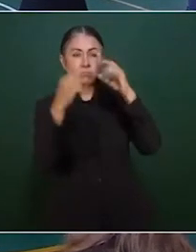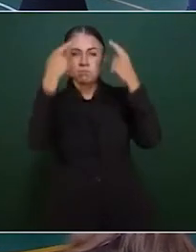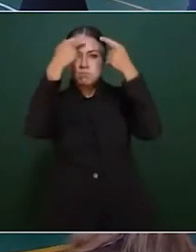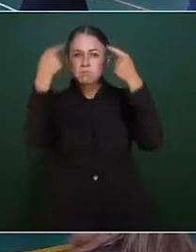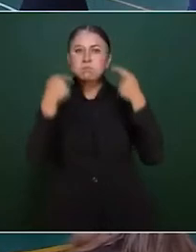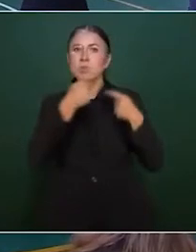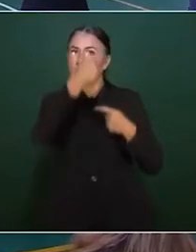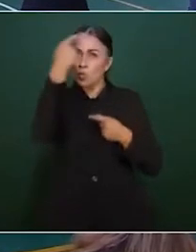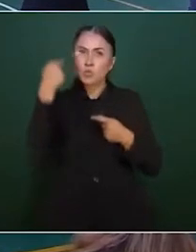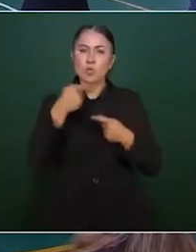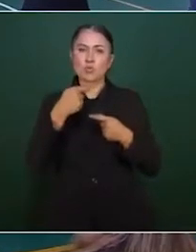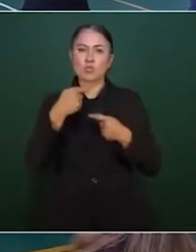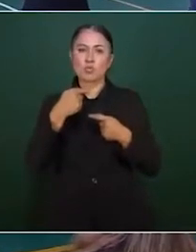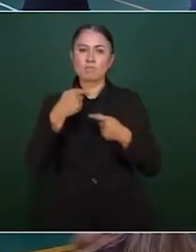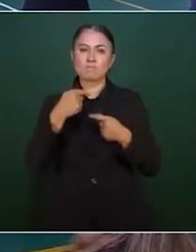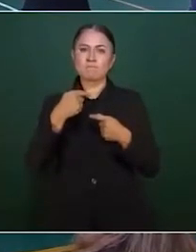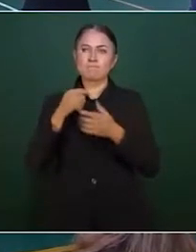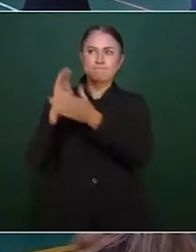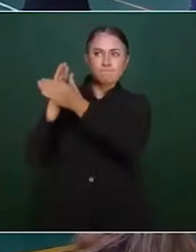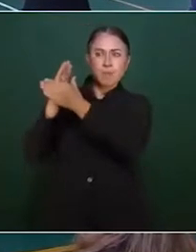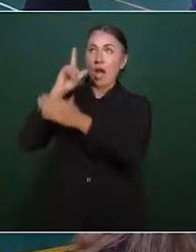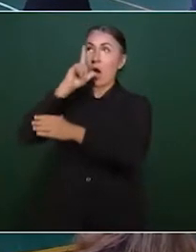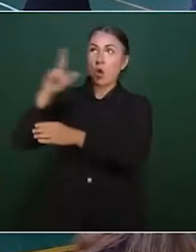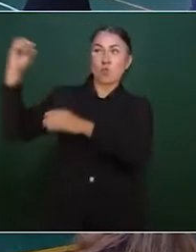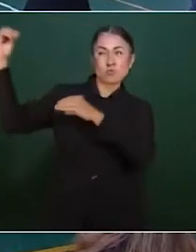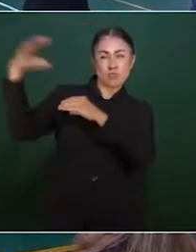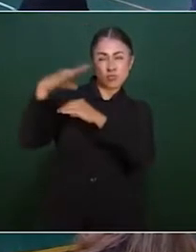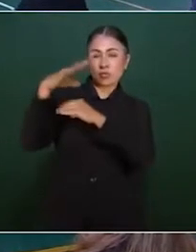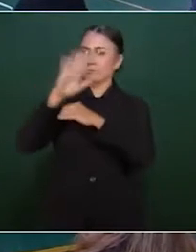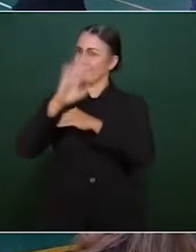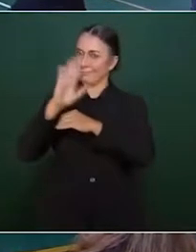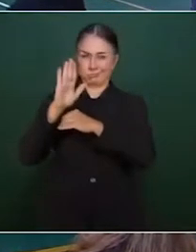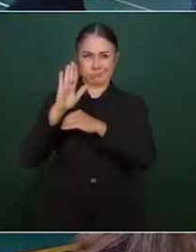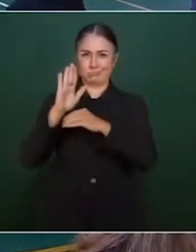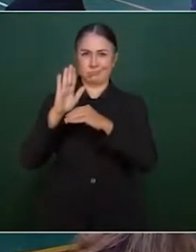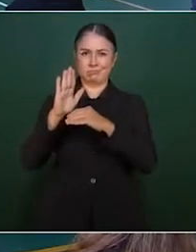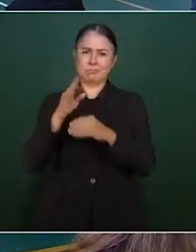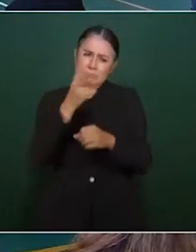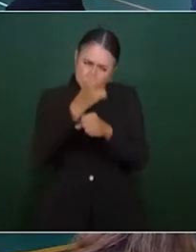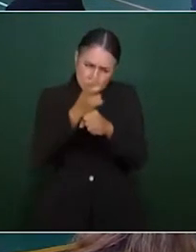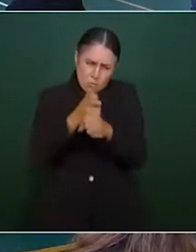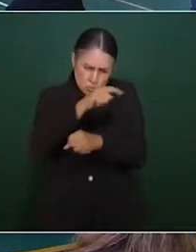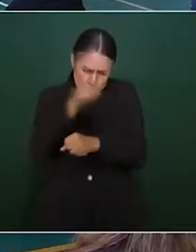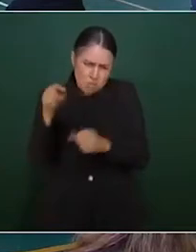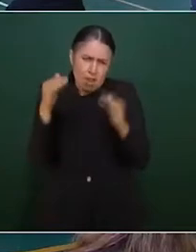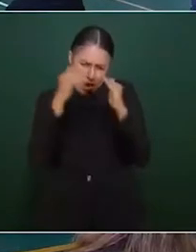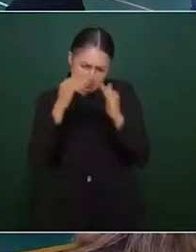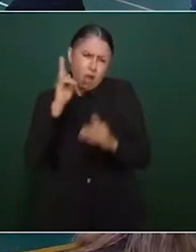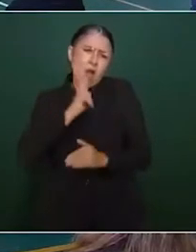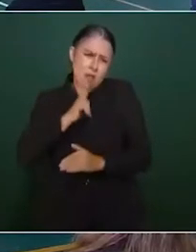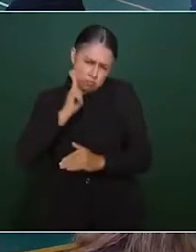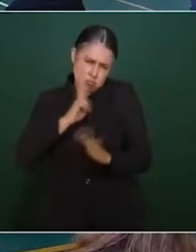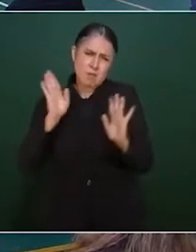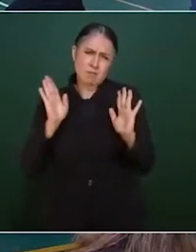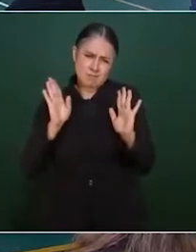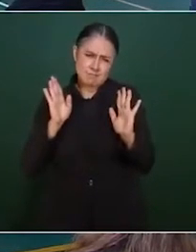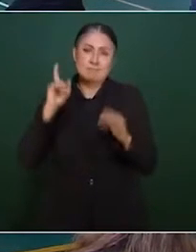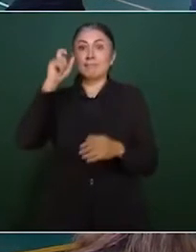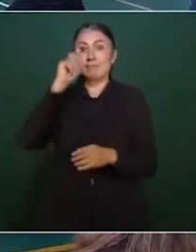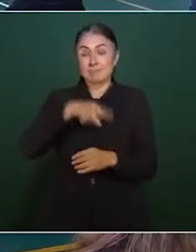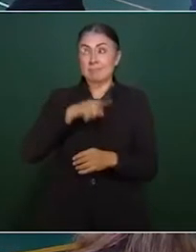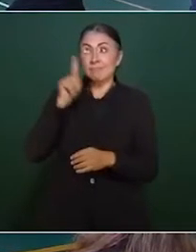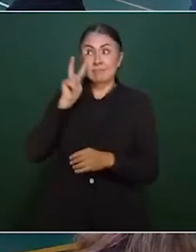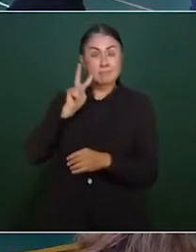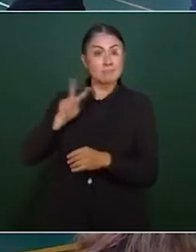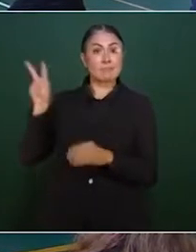y bloquea el exceso de luz. Le invitamos a que lo intente en casa. Así mismo, en una parte